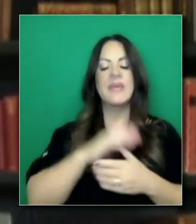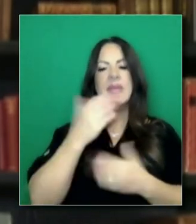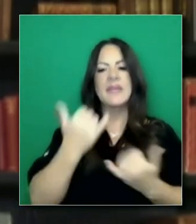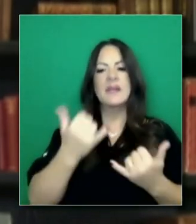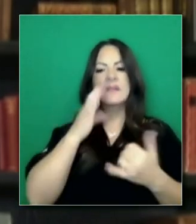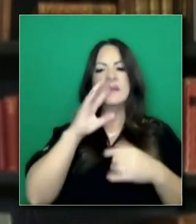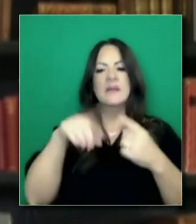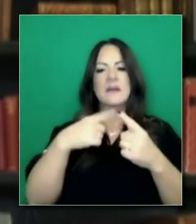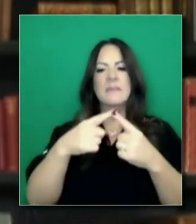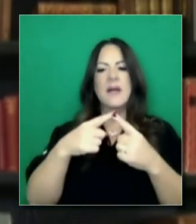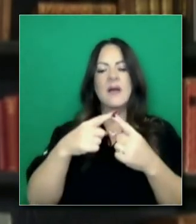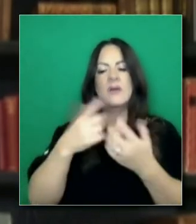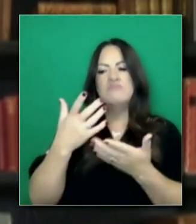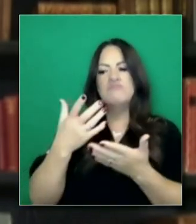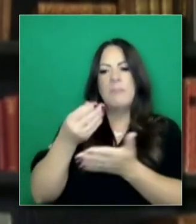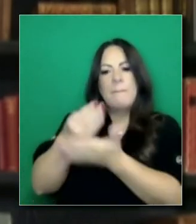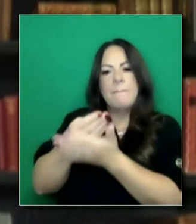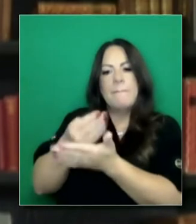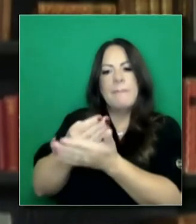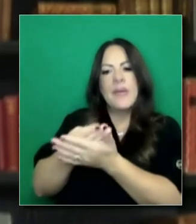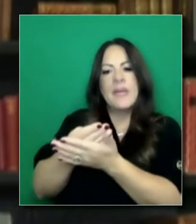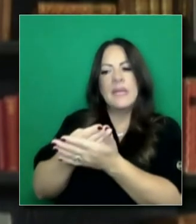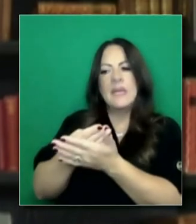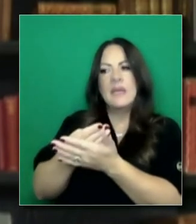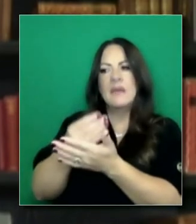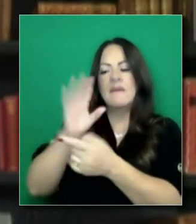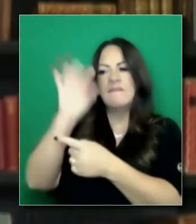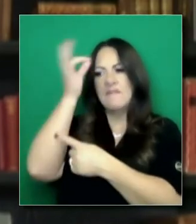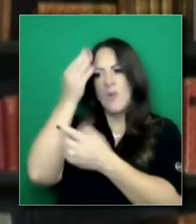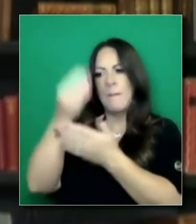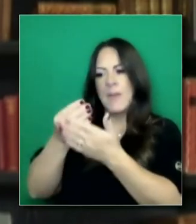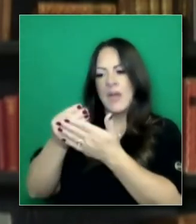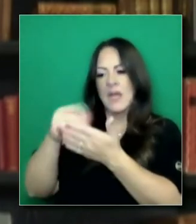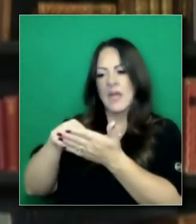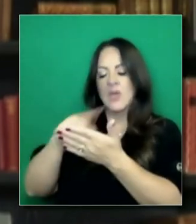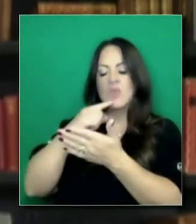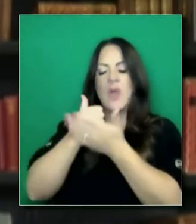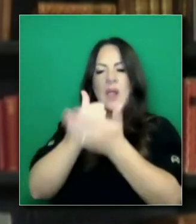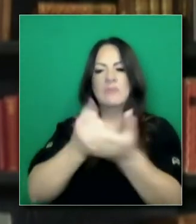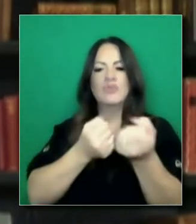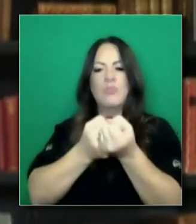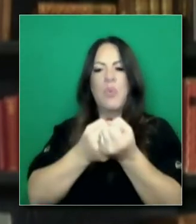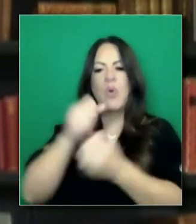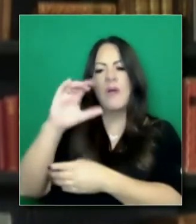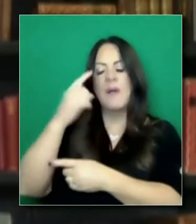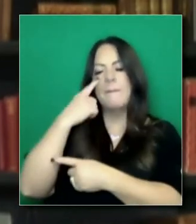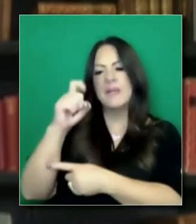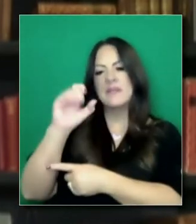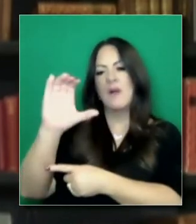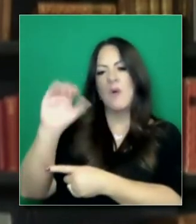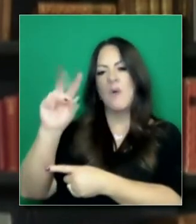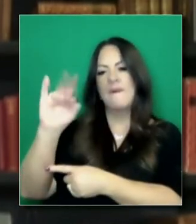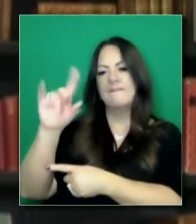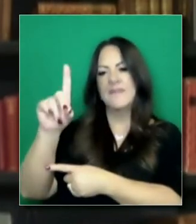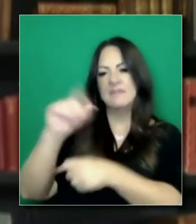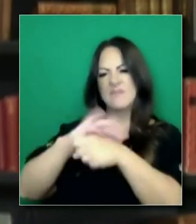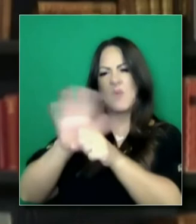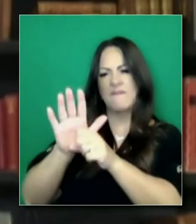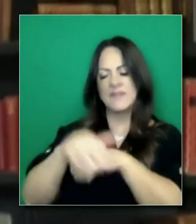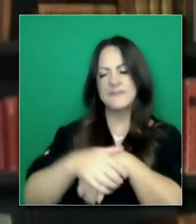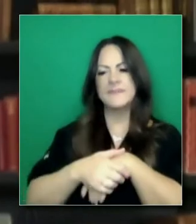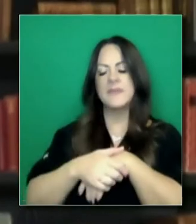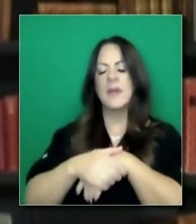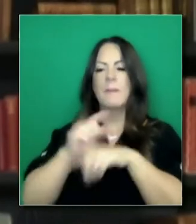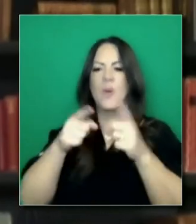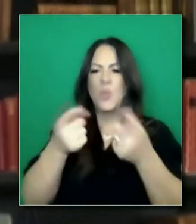ese dinero de COVID para los gobernadores que cumplen, ¿qué va a hacer en el presupuesto para incentivizar